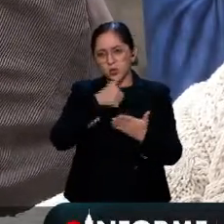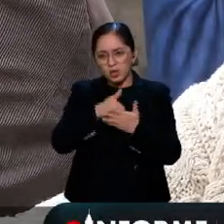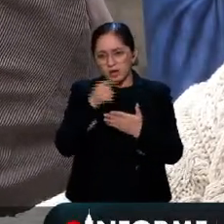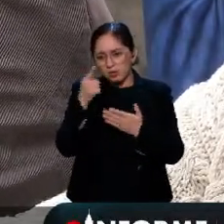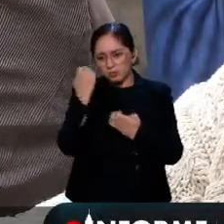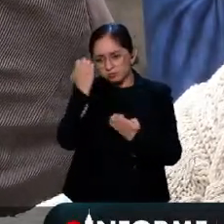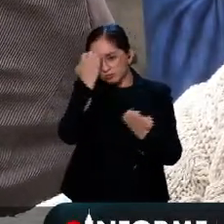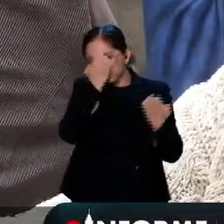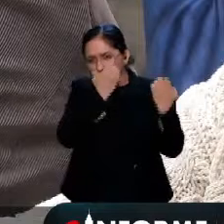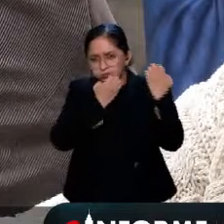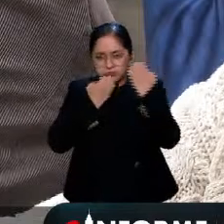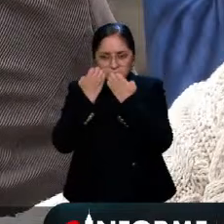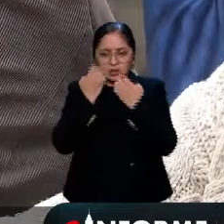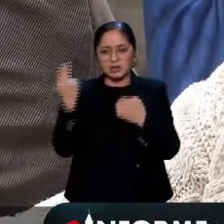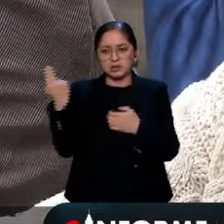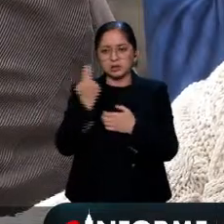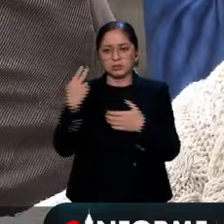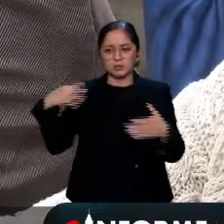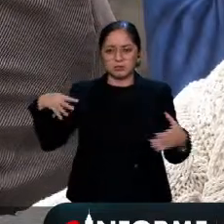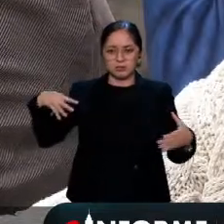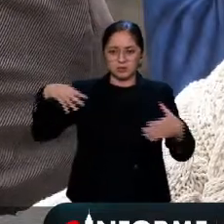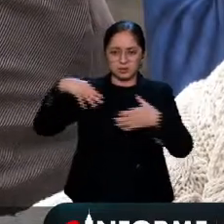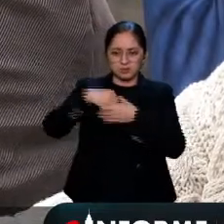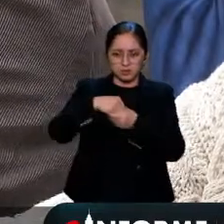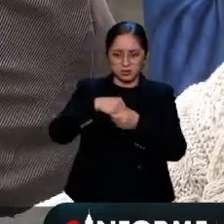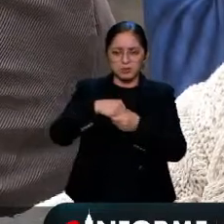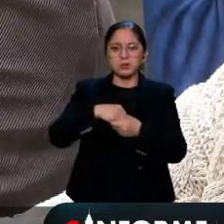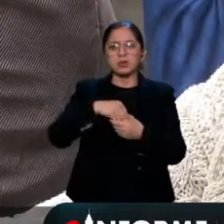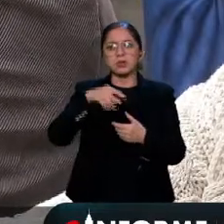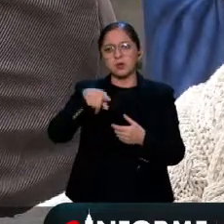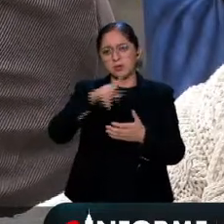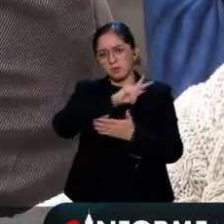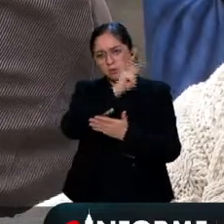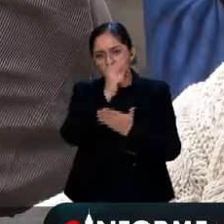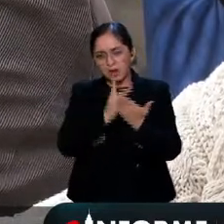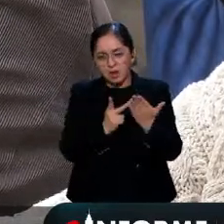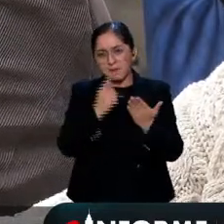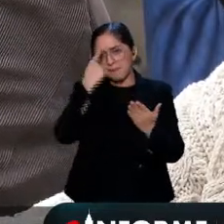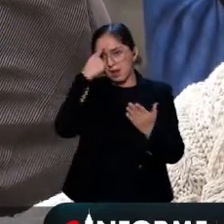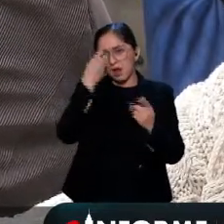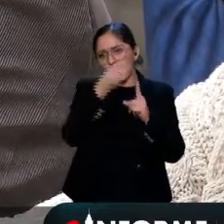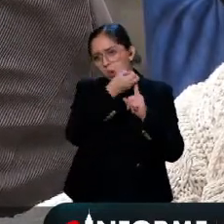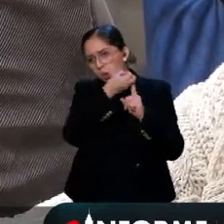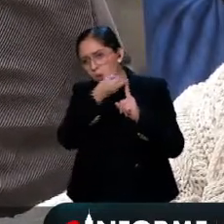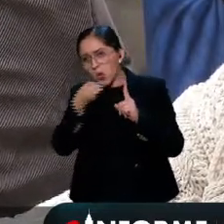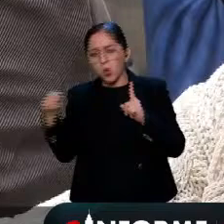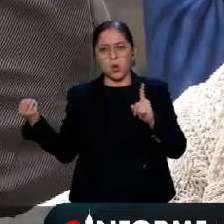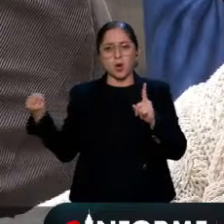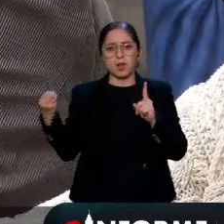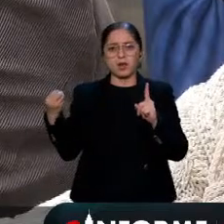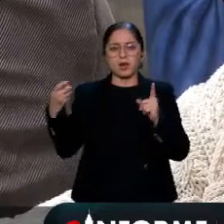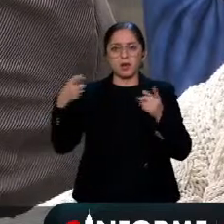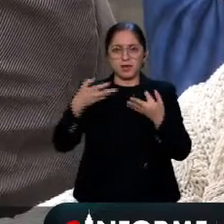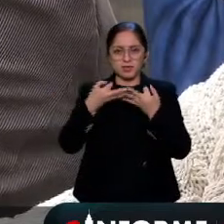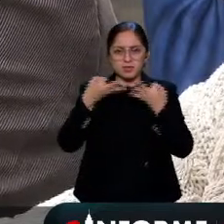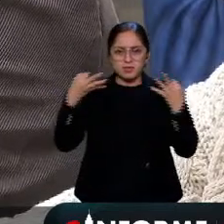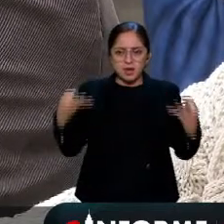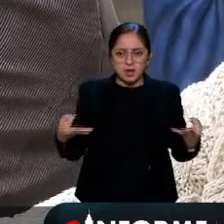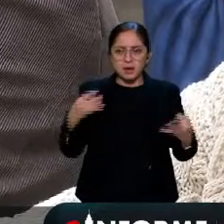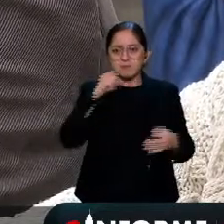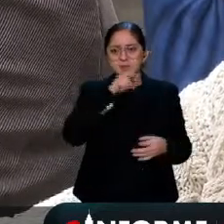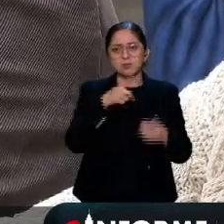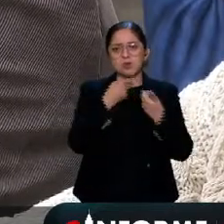de integrar lo que era el programa de ordenamiento territorial y el programa general de desarrollo